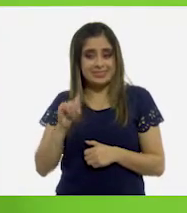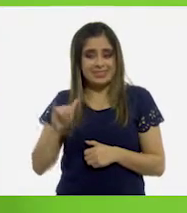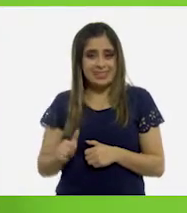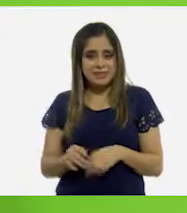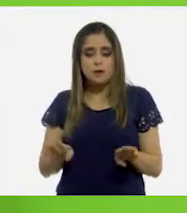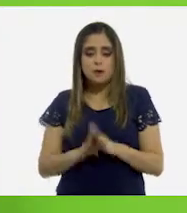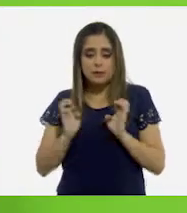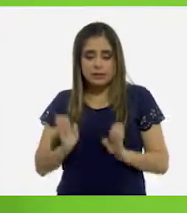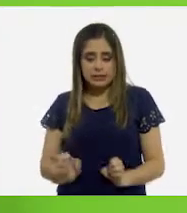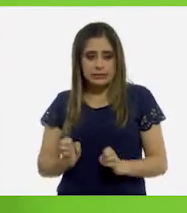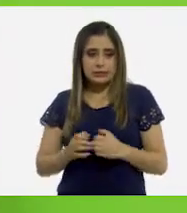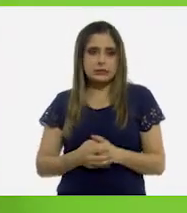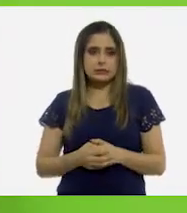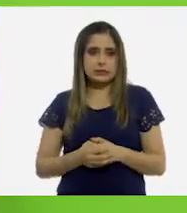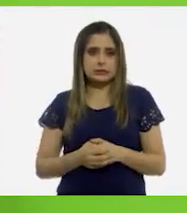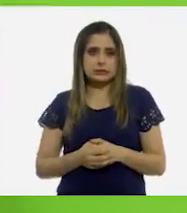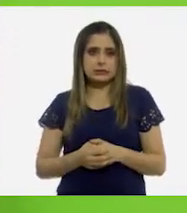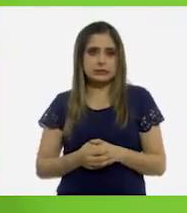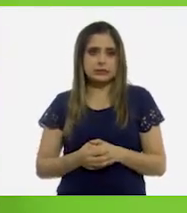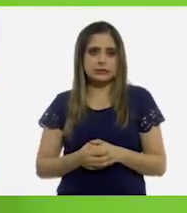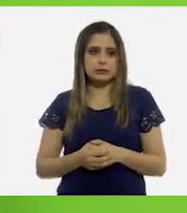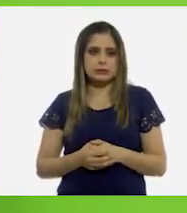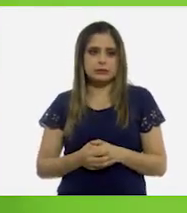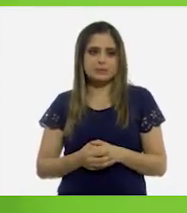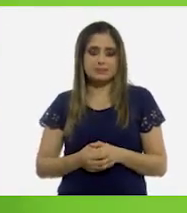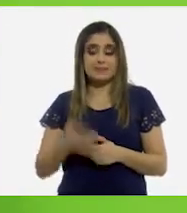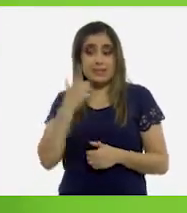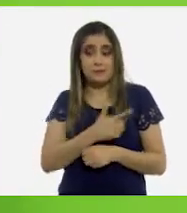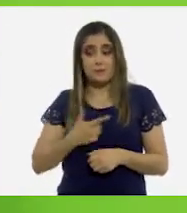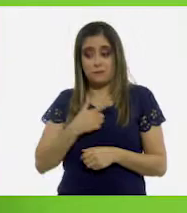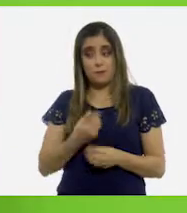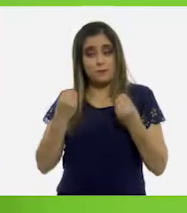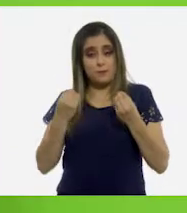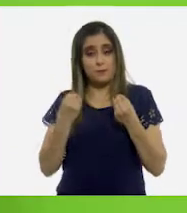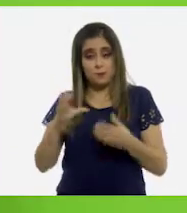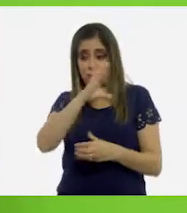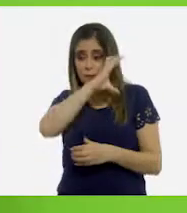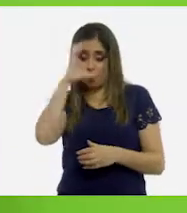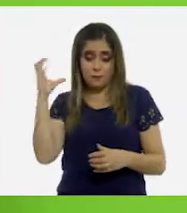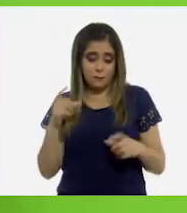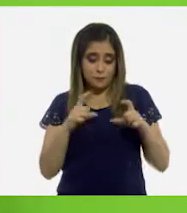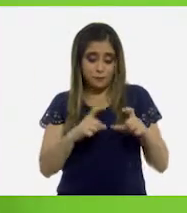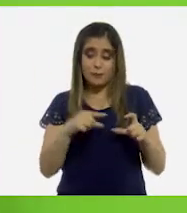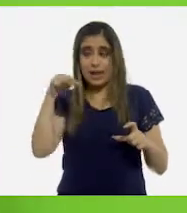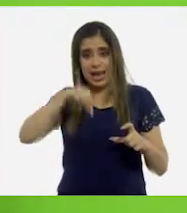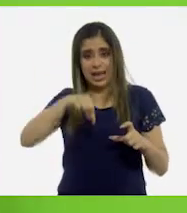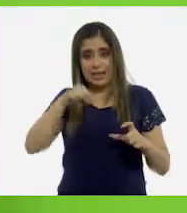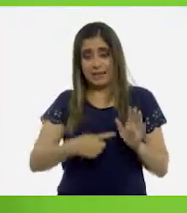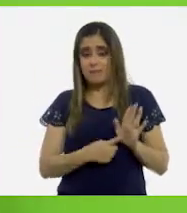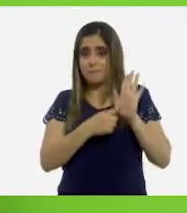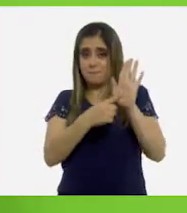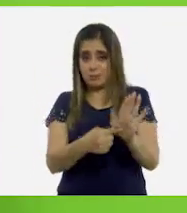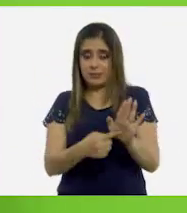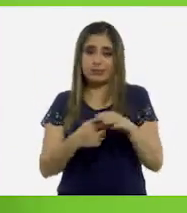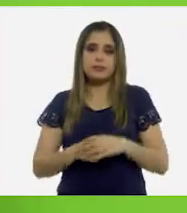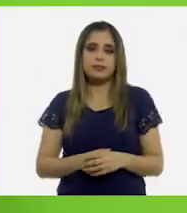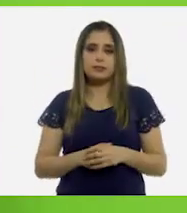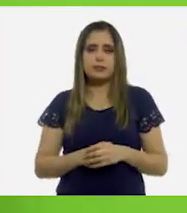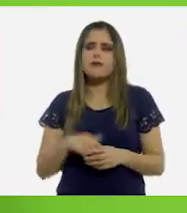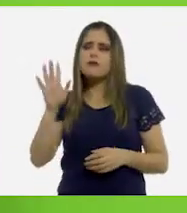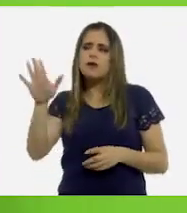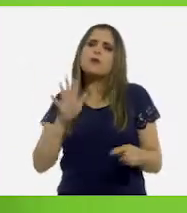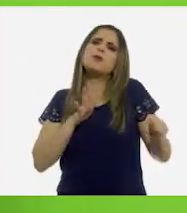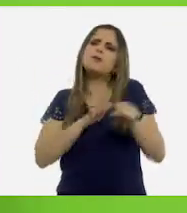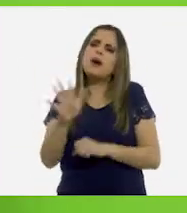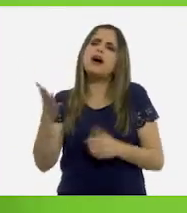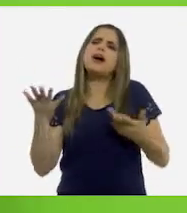¿Cómo estás? Les gustó mucho la foto. ¿Qué les enseñé aquí en el programa? ¿Cuáles eran